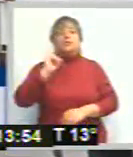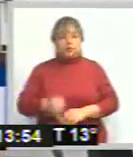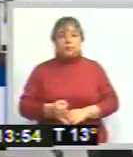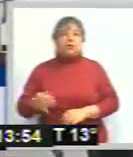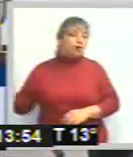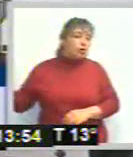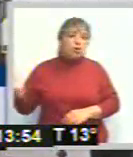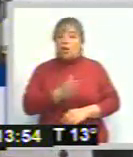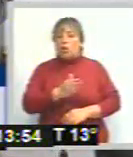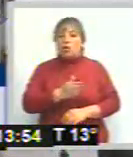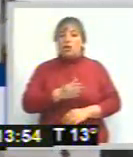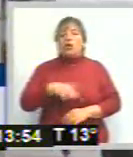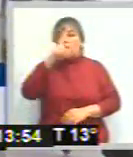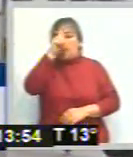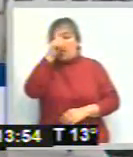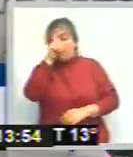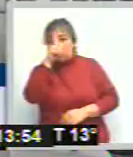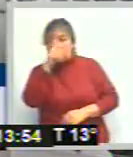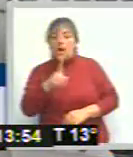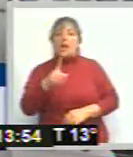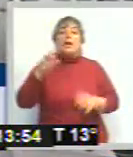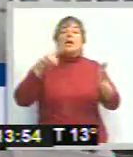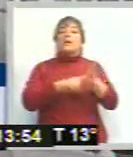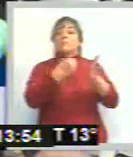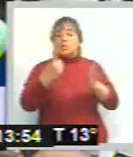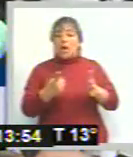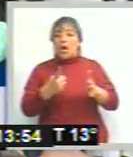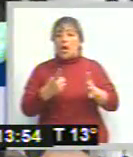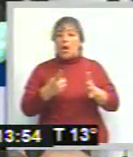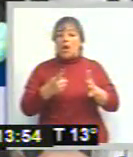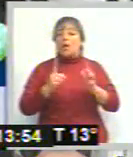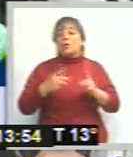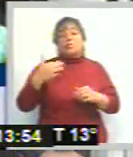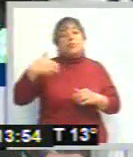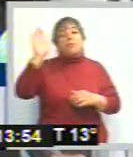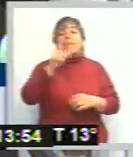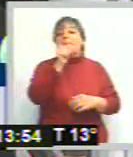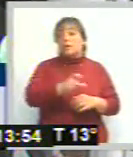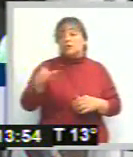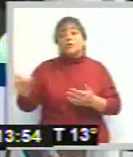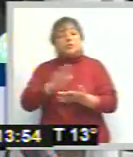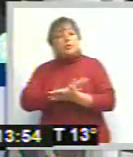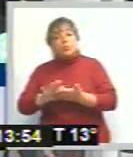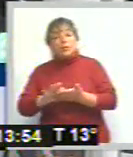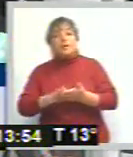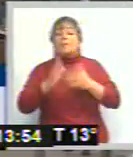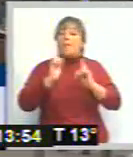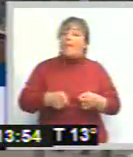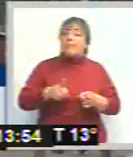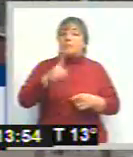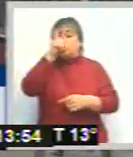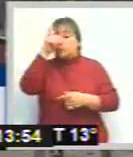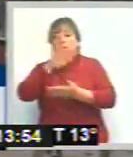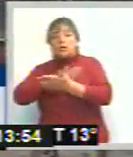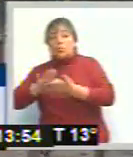concierne a la parte de la interhospitalaria, que son los hospitales de Capital, que es el hospital, no es cierto, de Milagro Nuevo, el hospital de Milagro, la Unidad Tibia,